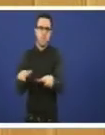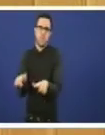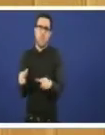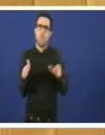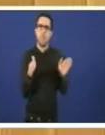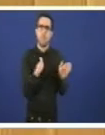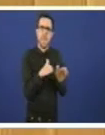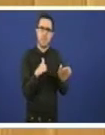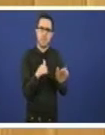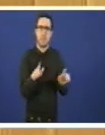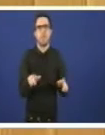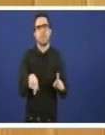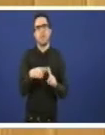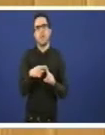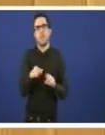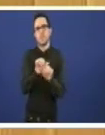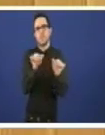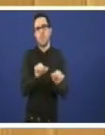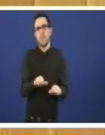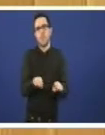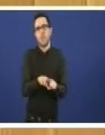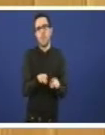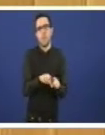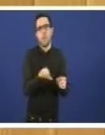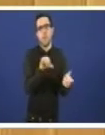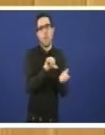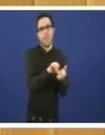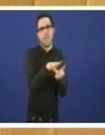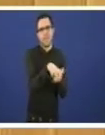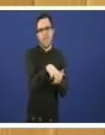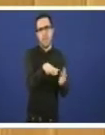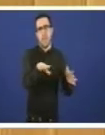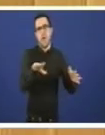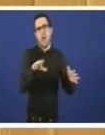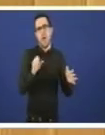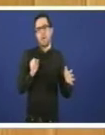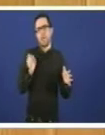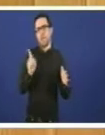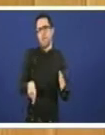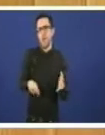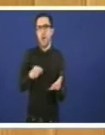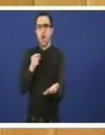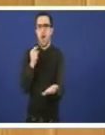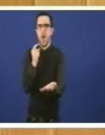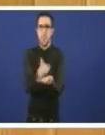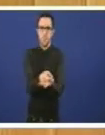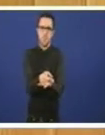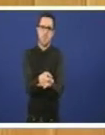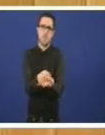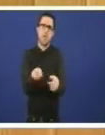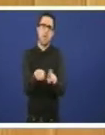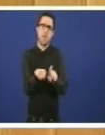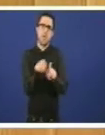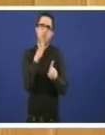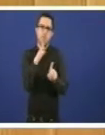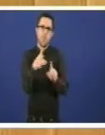un plantexamento que, ademais de descentralizado, aposte por seguir realmente a xerarquía